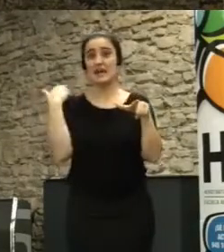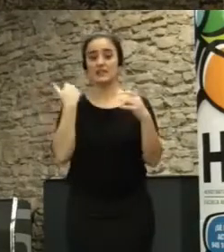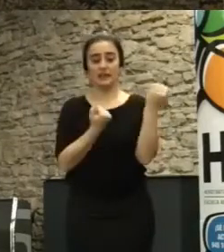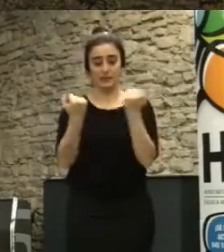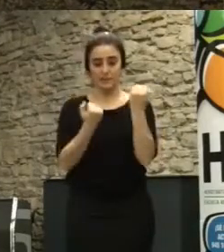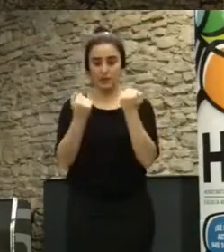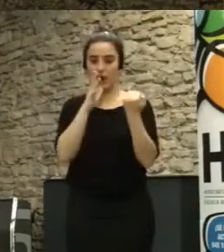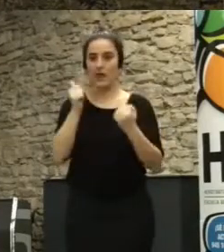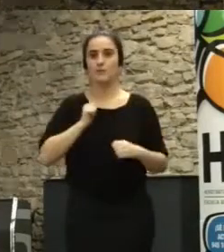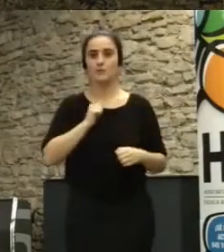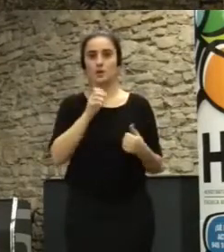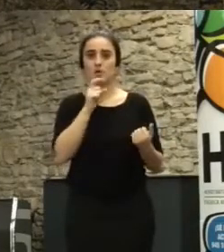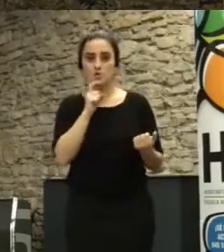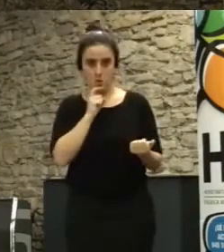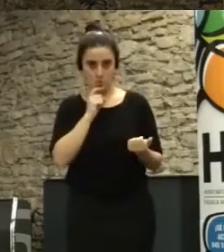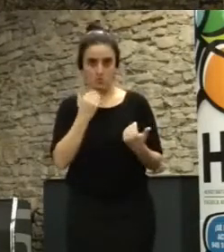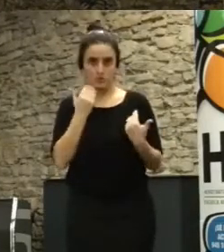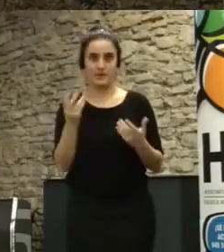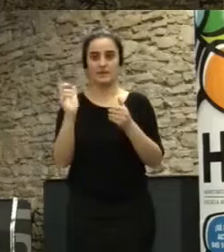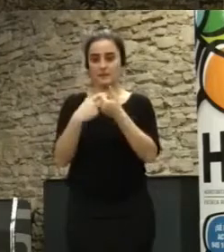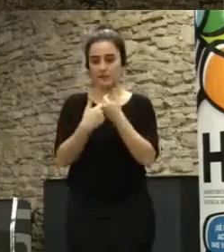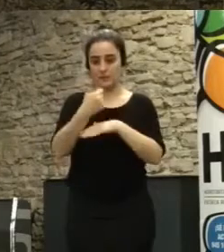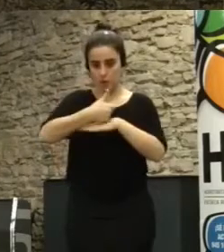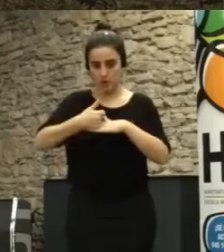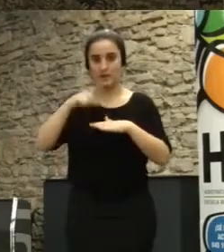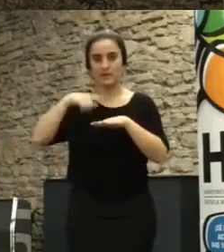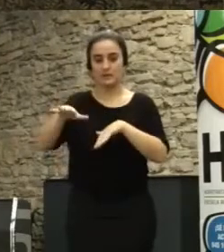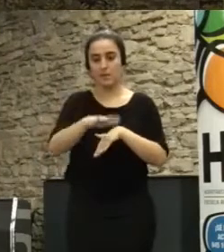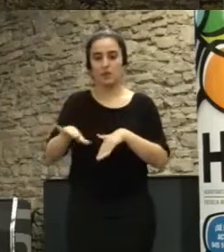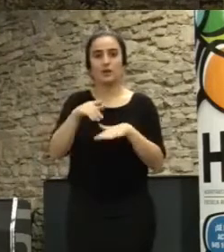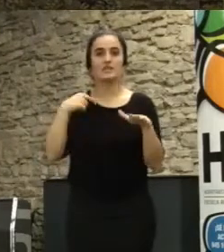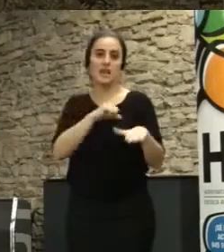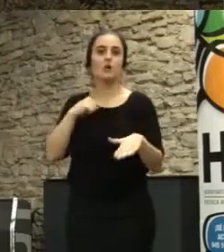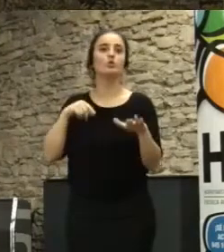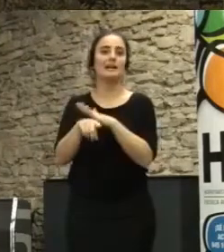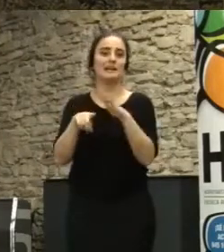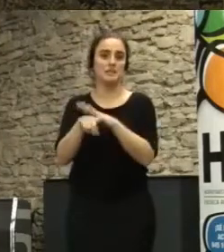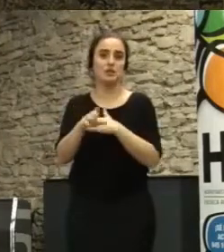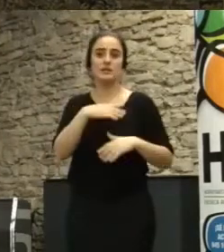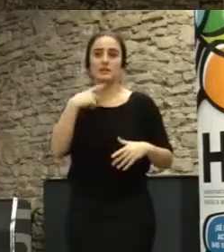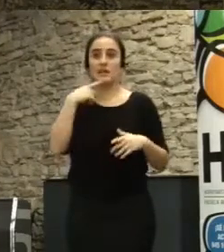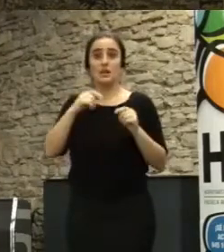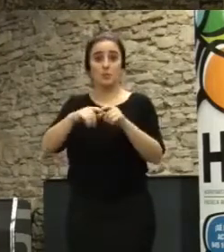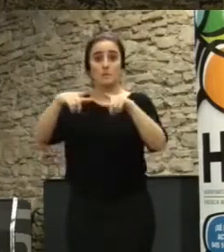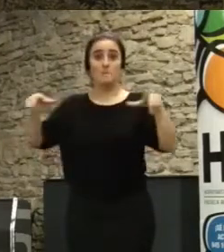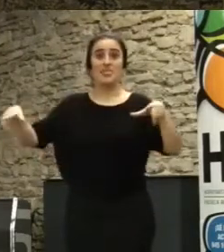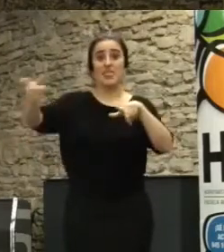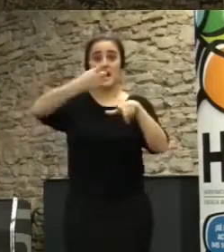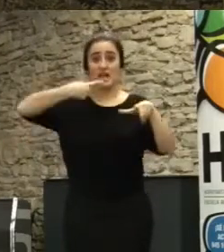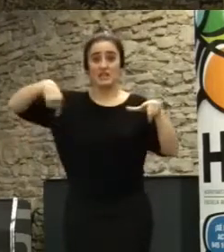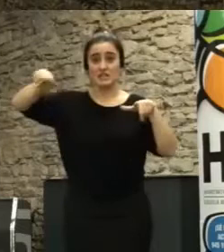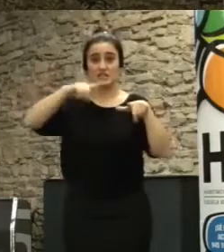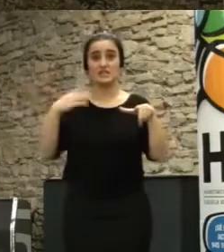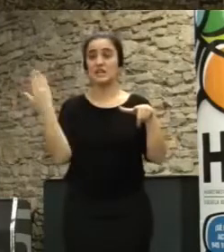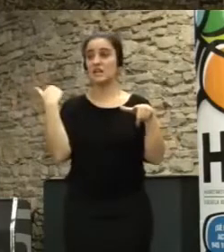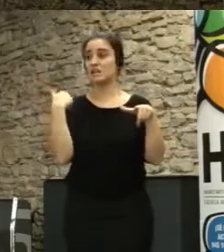participación ciudadana y con ciertas parcelas también de autogestión ¿no? entonces bueno las supermanzanas que ha tenido no sé si